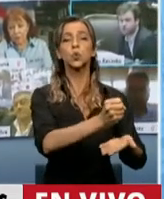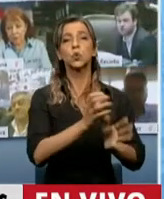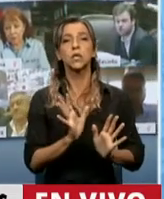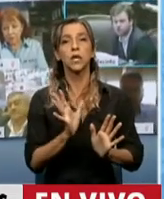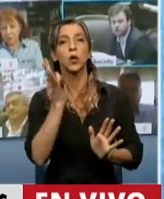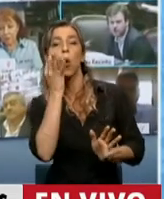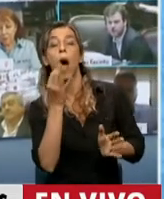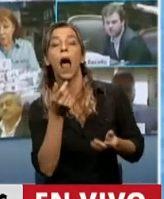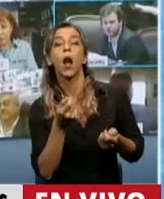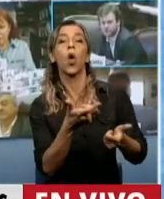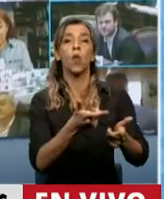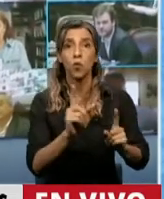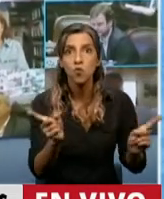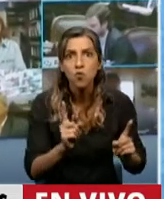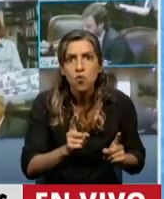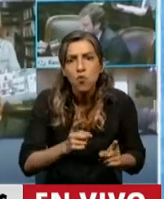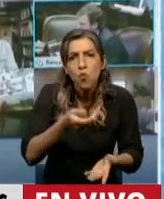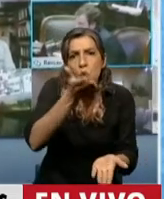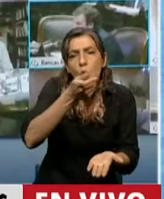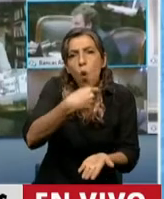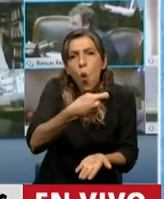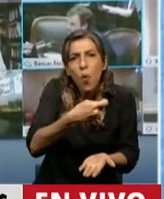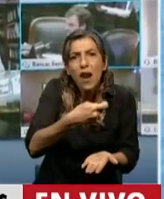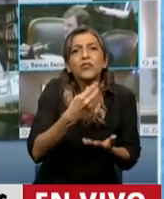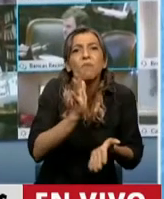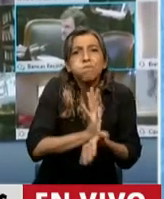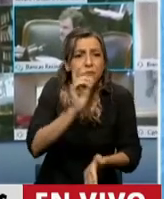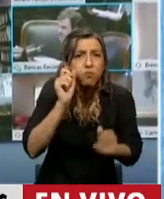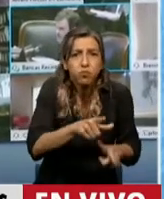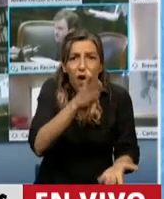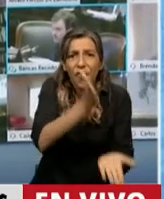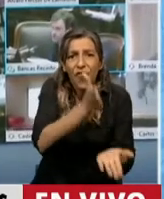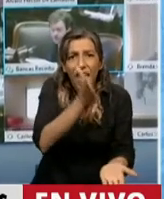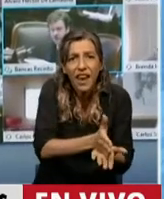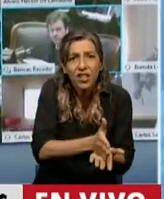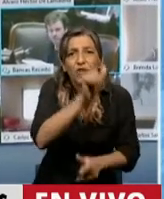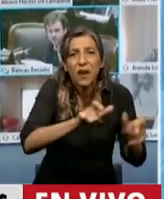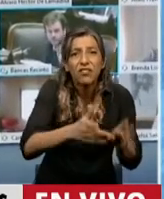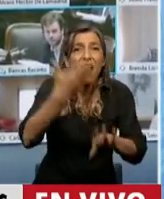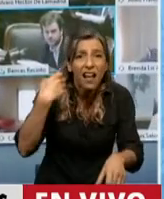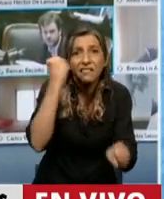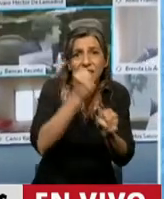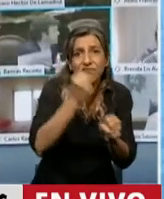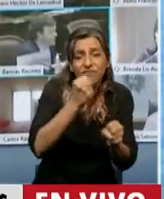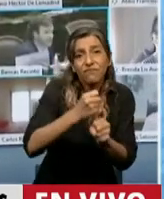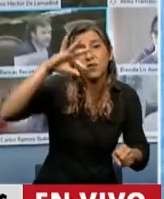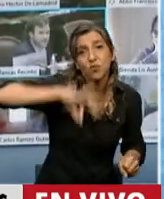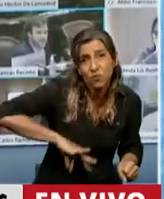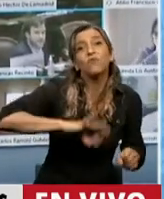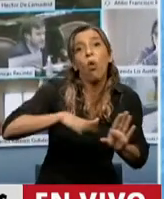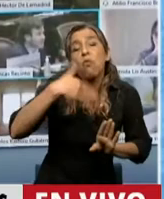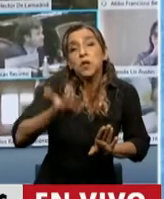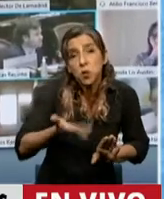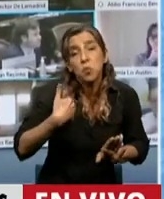dádiva, la jubilación es un derecho de las y los trabajadores a percibir un salario diferido al momento de